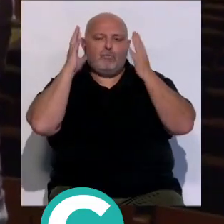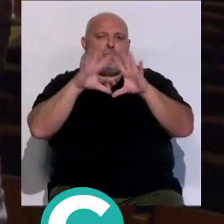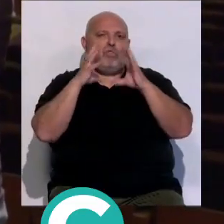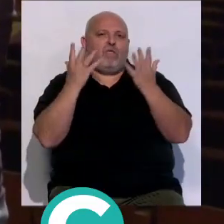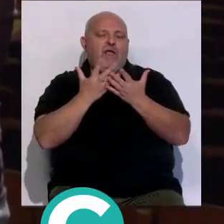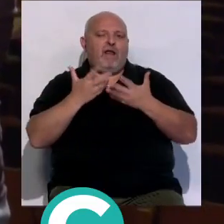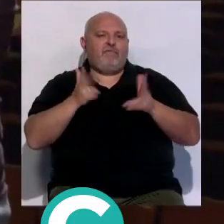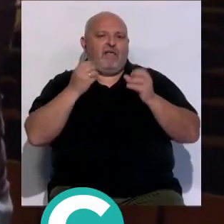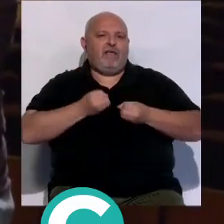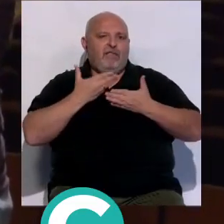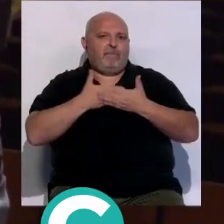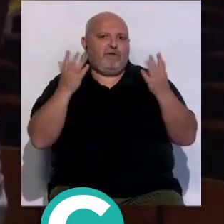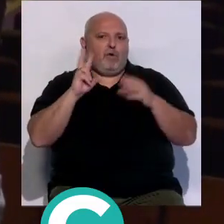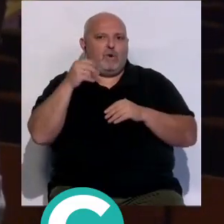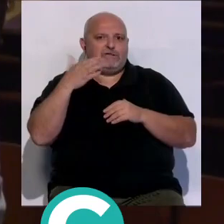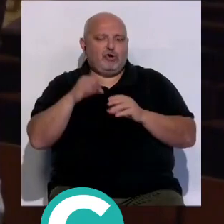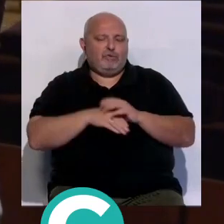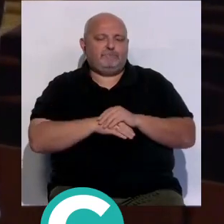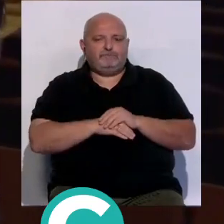Mundial de la Libertad de Prensa de la Unesco